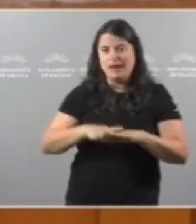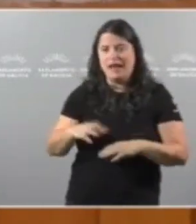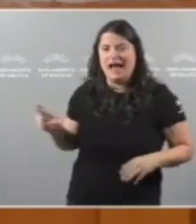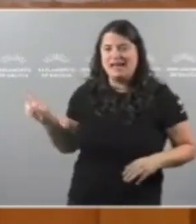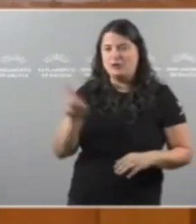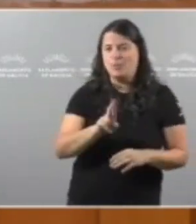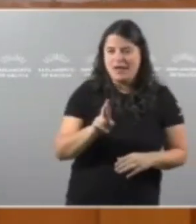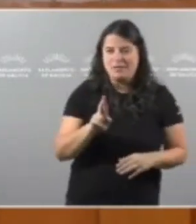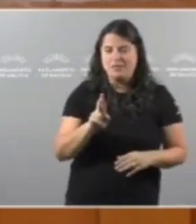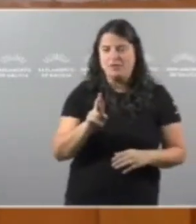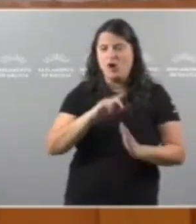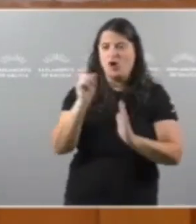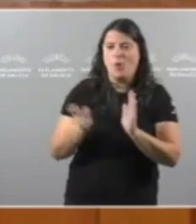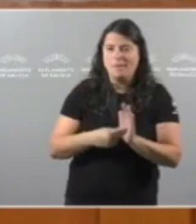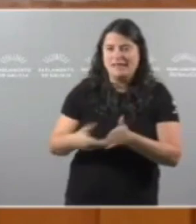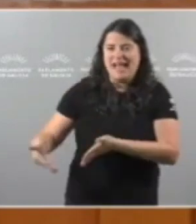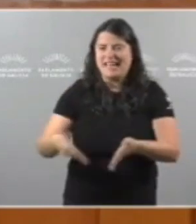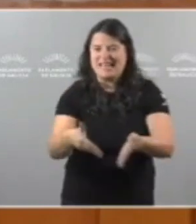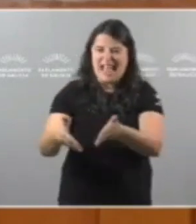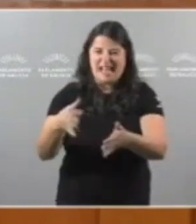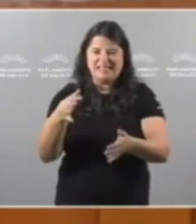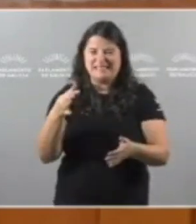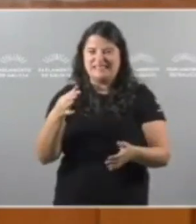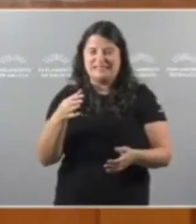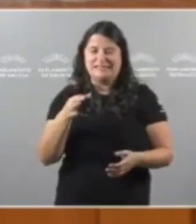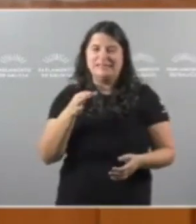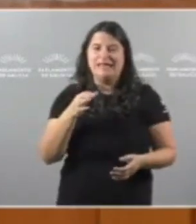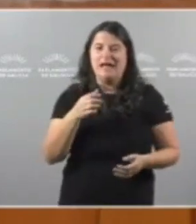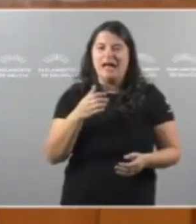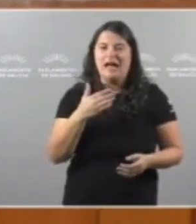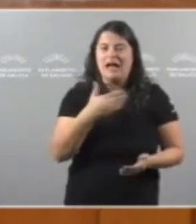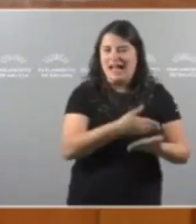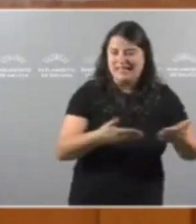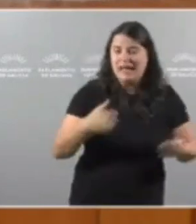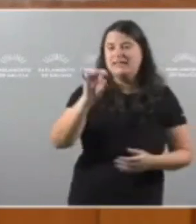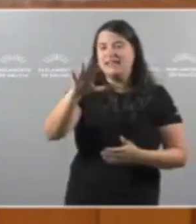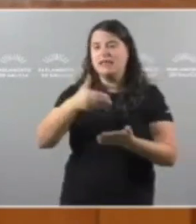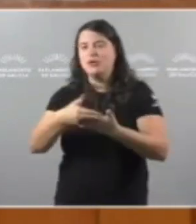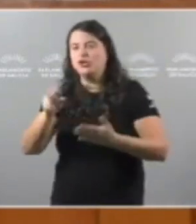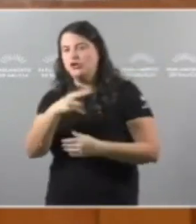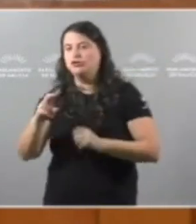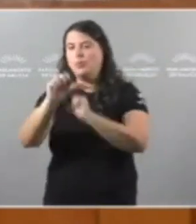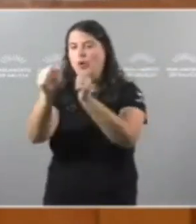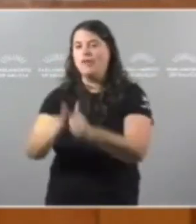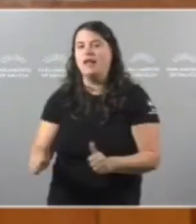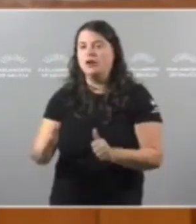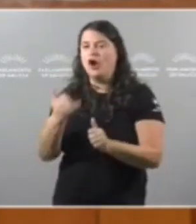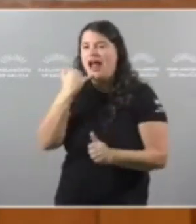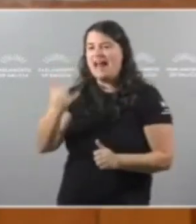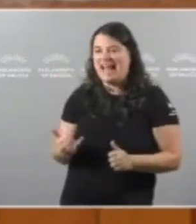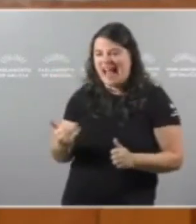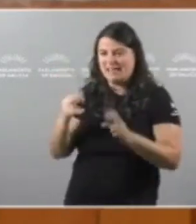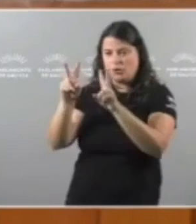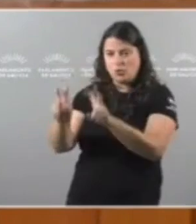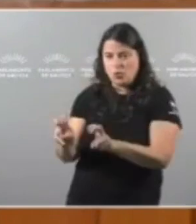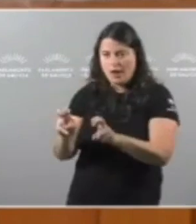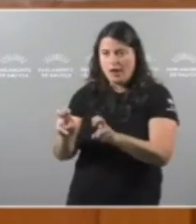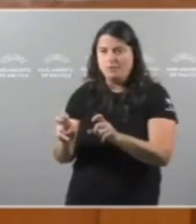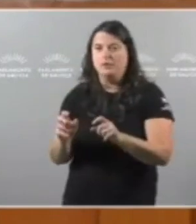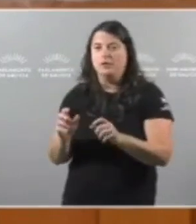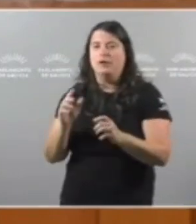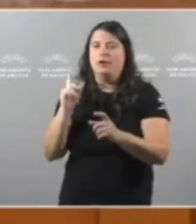Integral Das rías Galegas E 15 Millóns Para impulsar Un novo modelo Energético Fronte O cambio